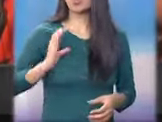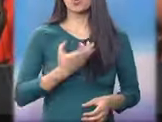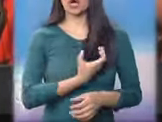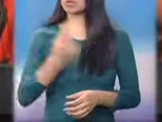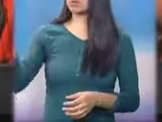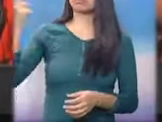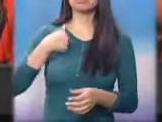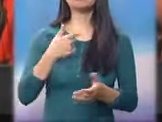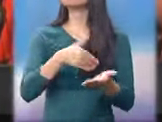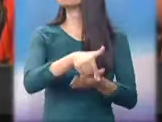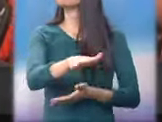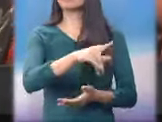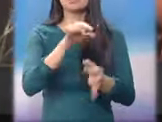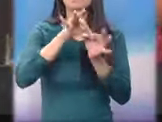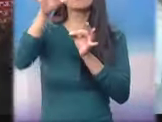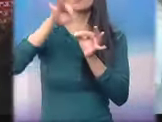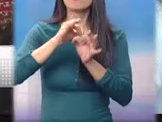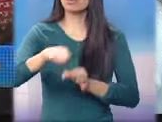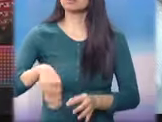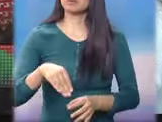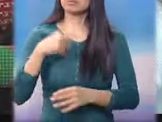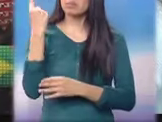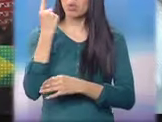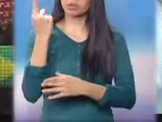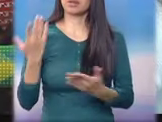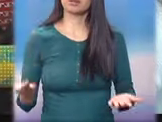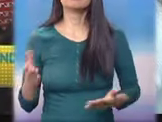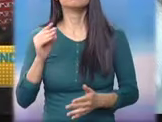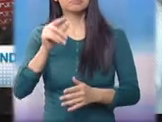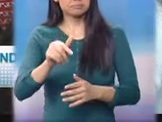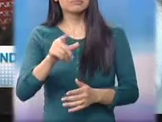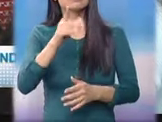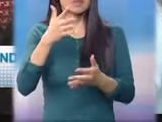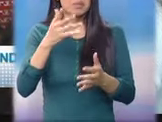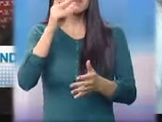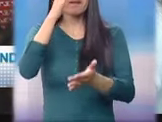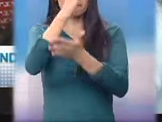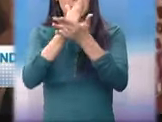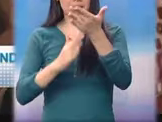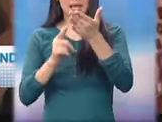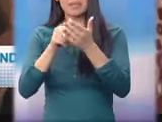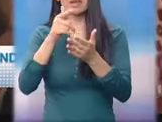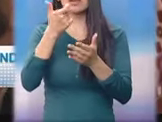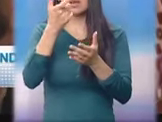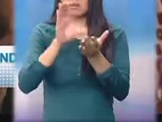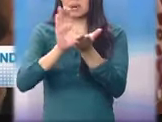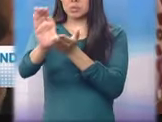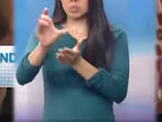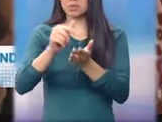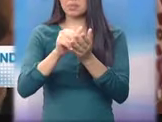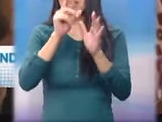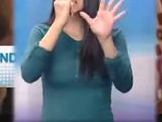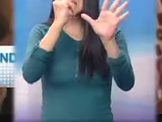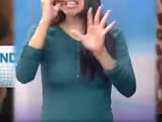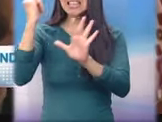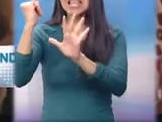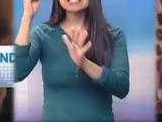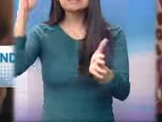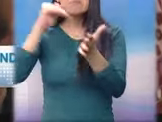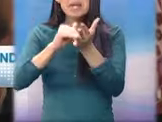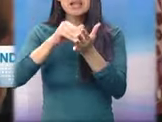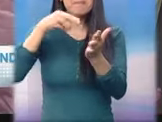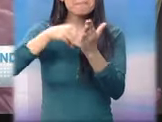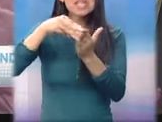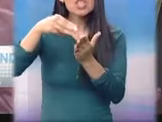sobre todo excluye a los pueblos indígenas. ITSEP considera que en la mitad del presupuesto del Estado, que supera los 66 mil